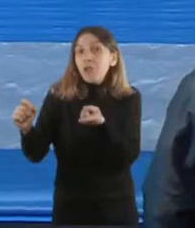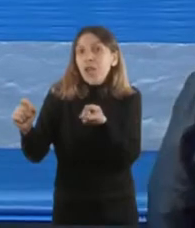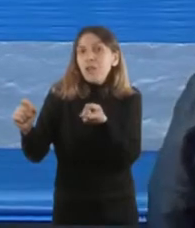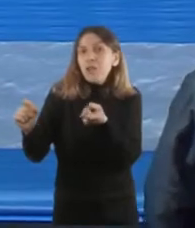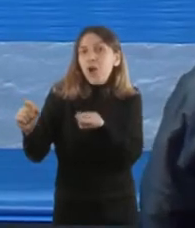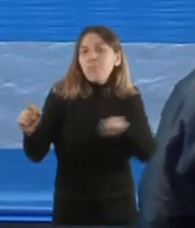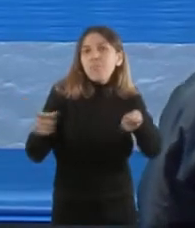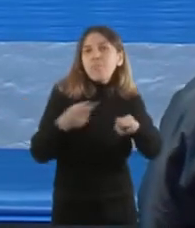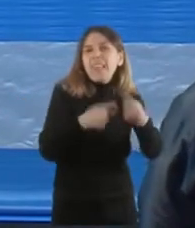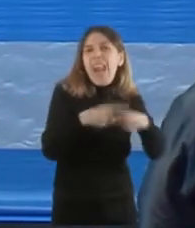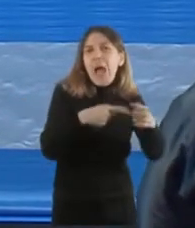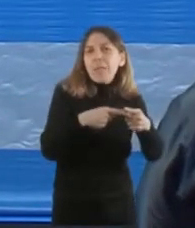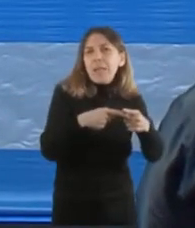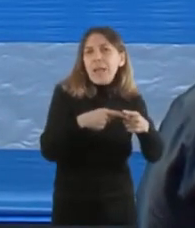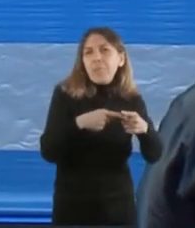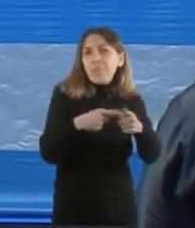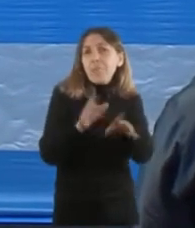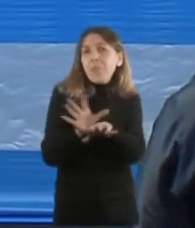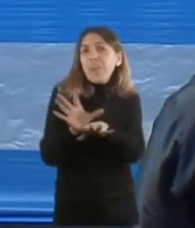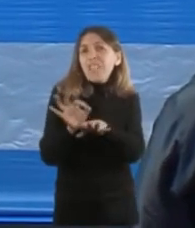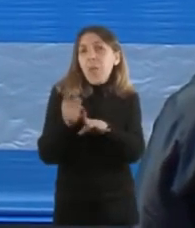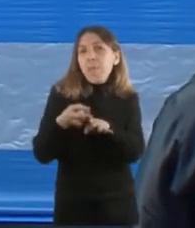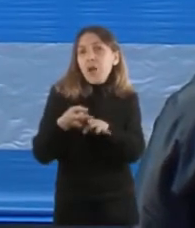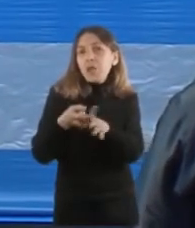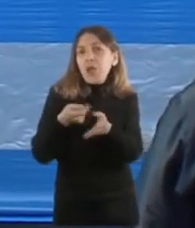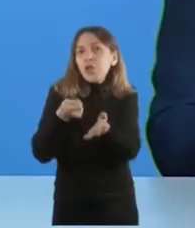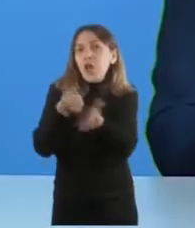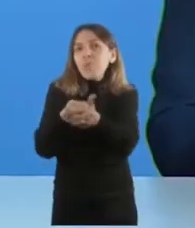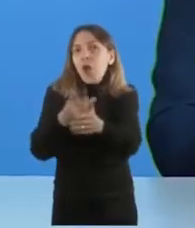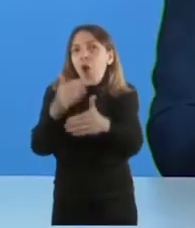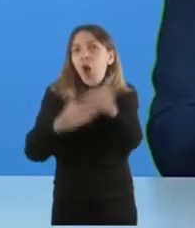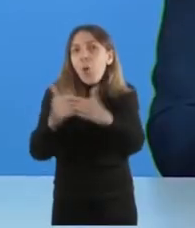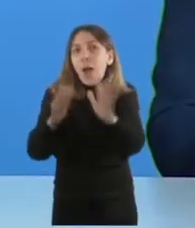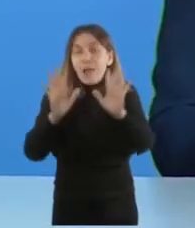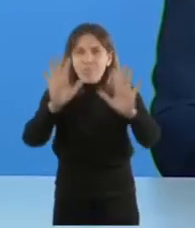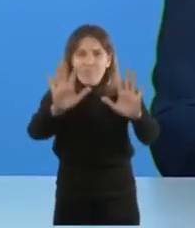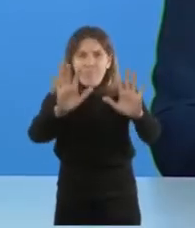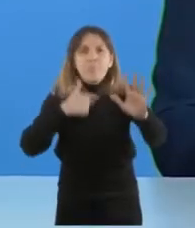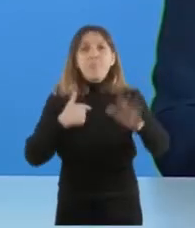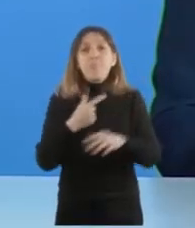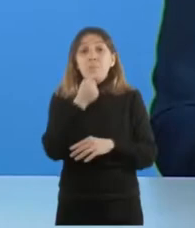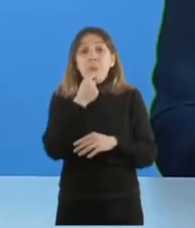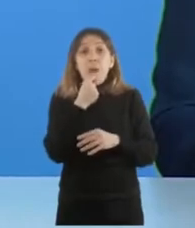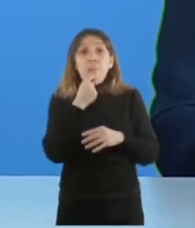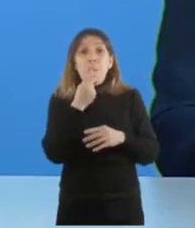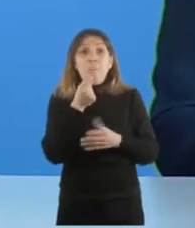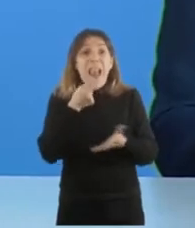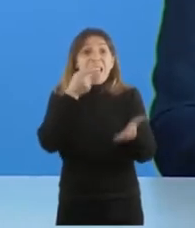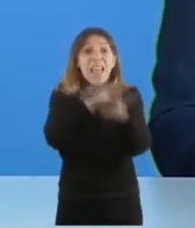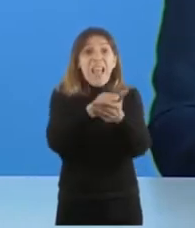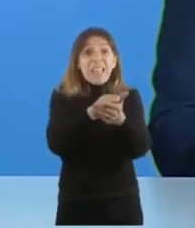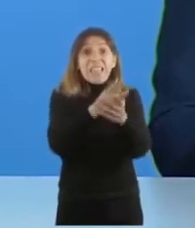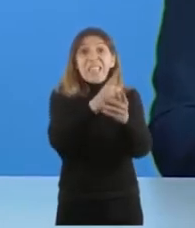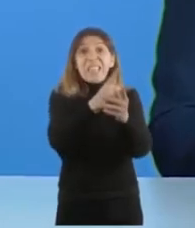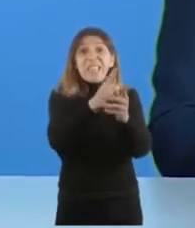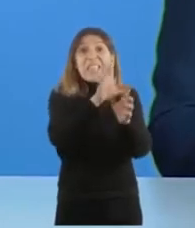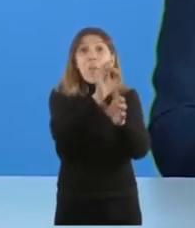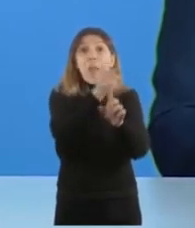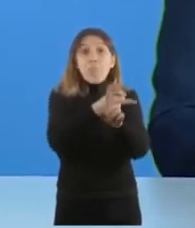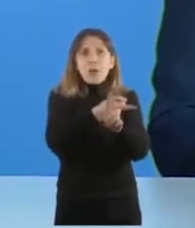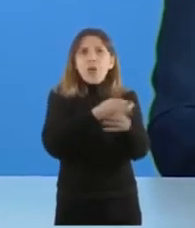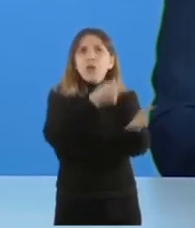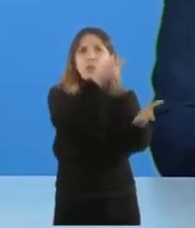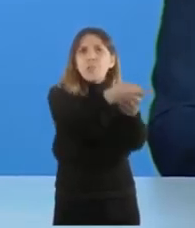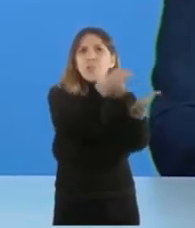50% era la obra, o sea, la mitad era trabajo y producción, y la otra mitad